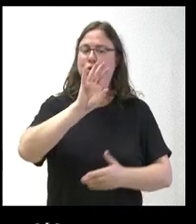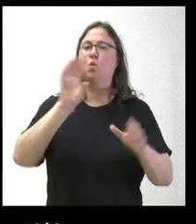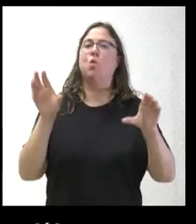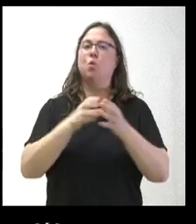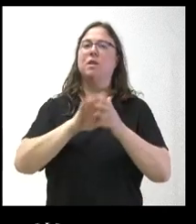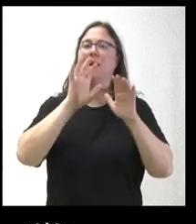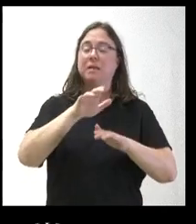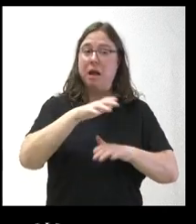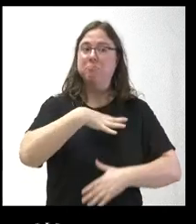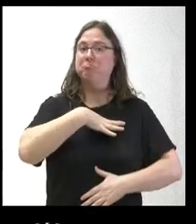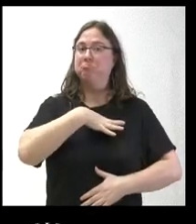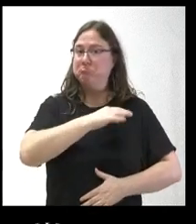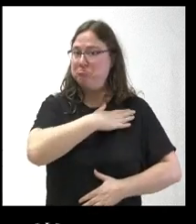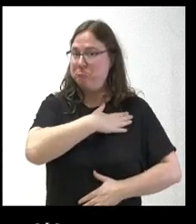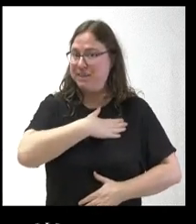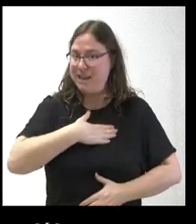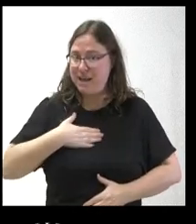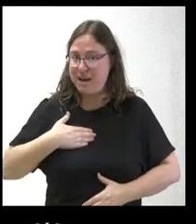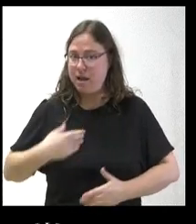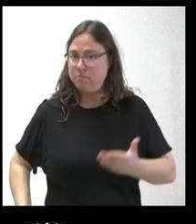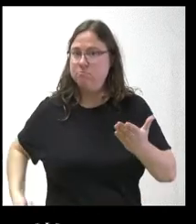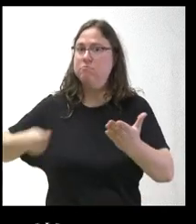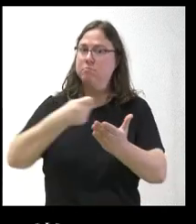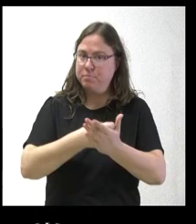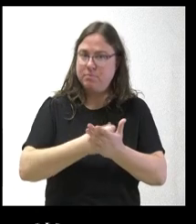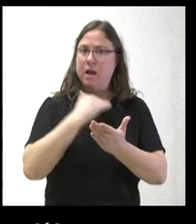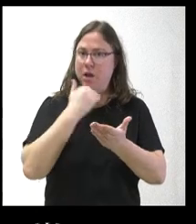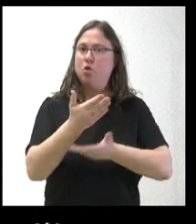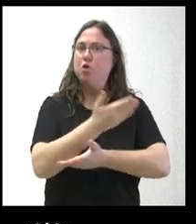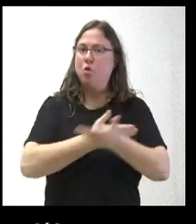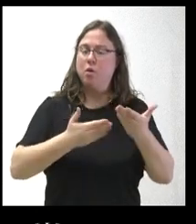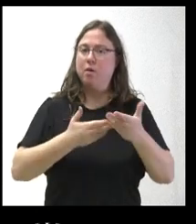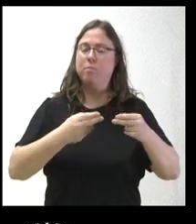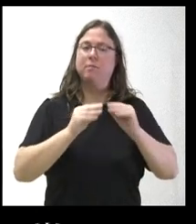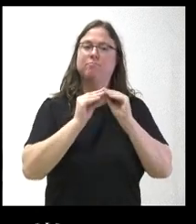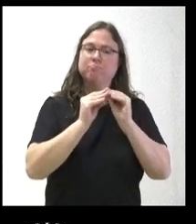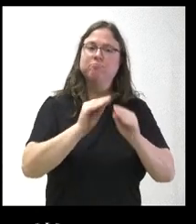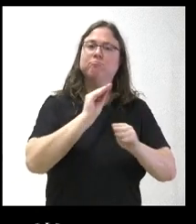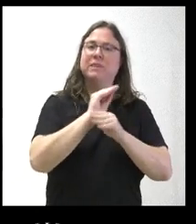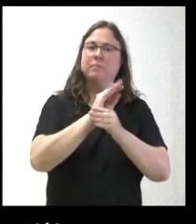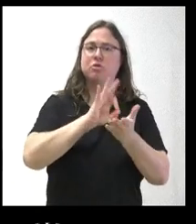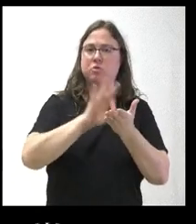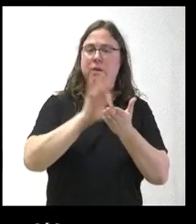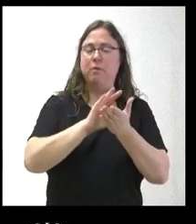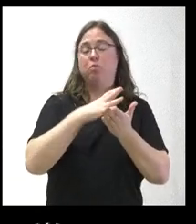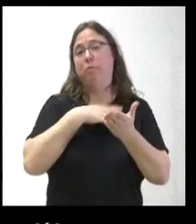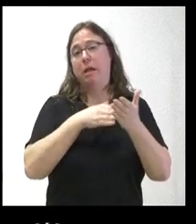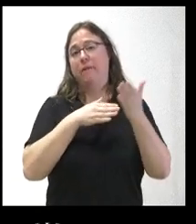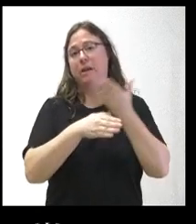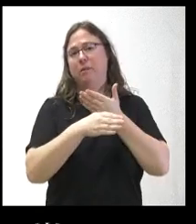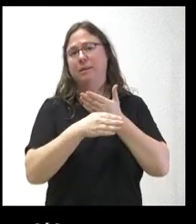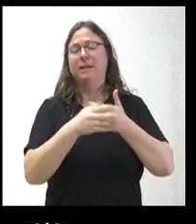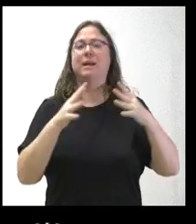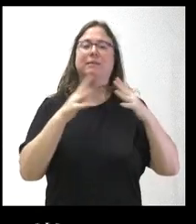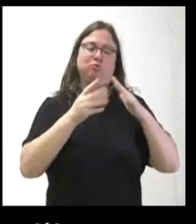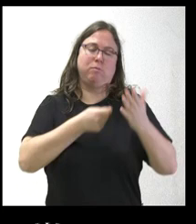llegado el caso, a contribuir económicamente con la apertura y con el mantenimiento de ese servicio, bien sea a través de inversión en infraestructura o